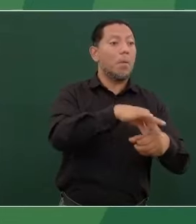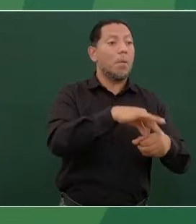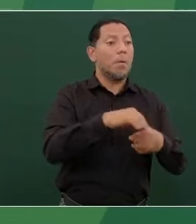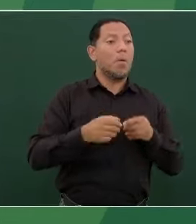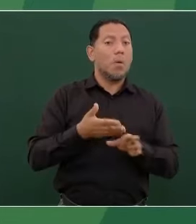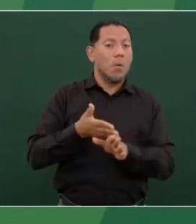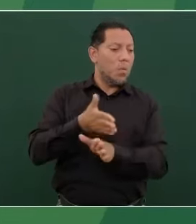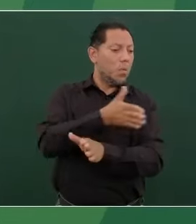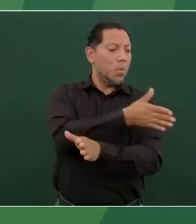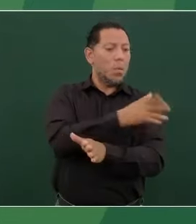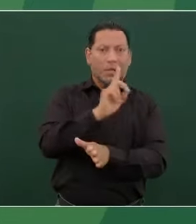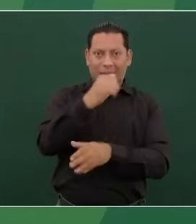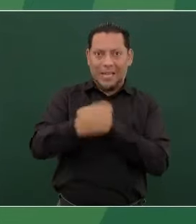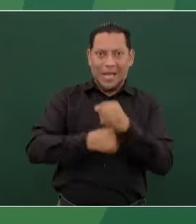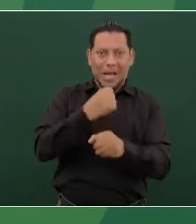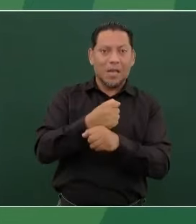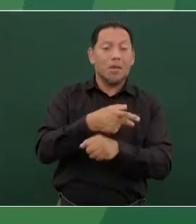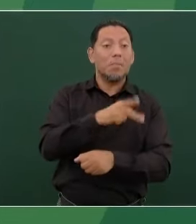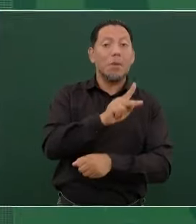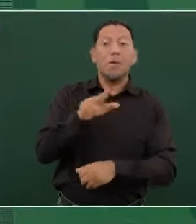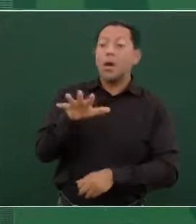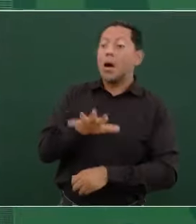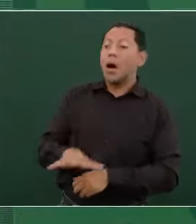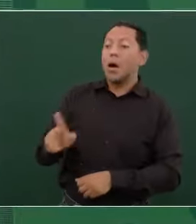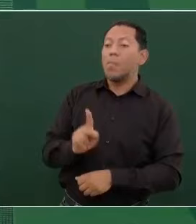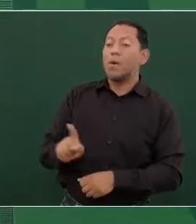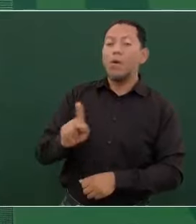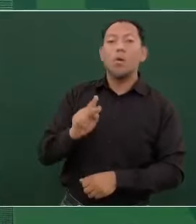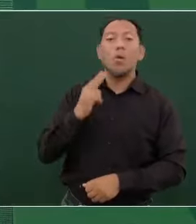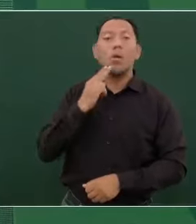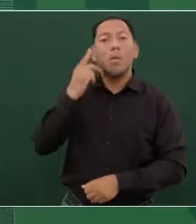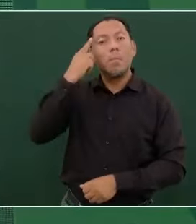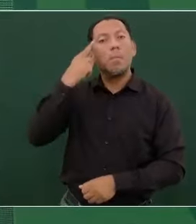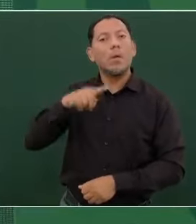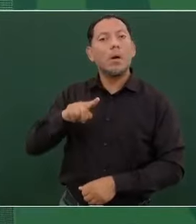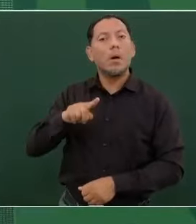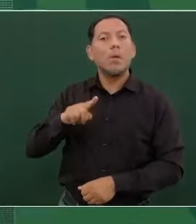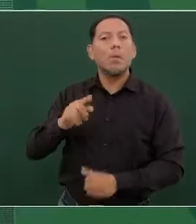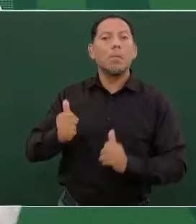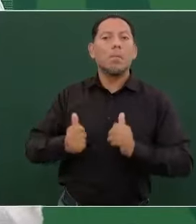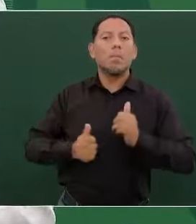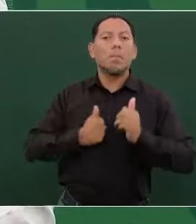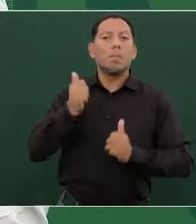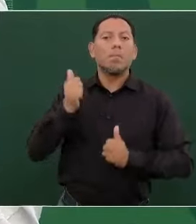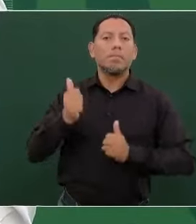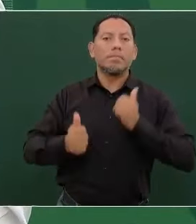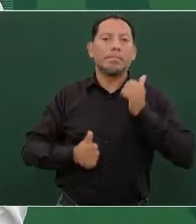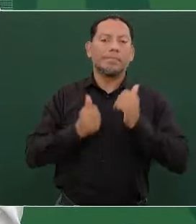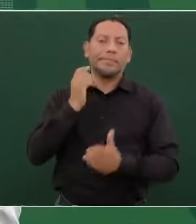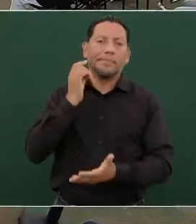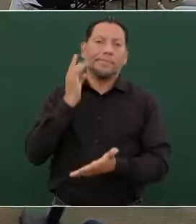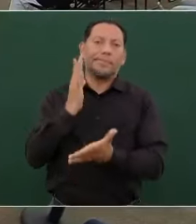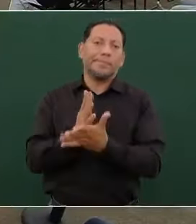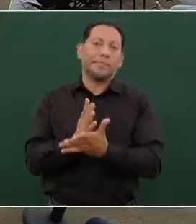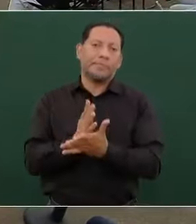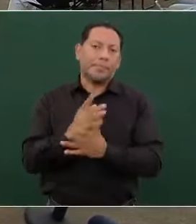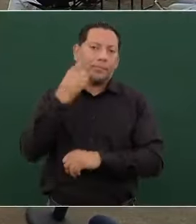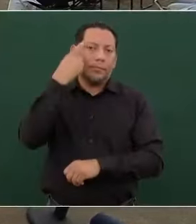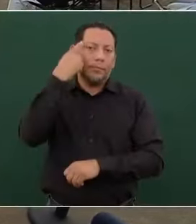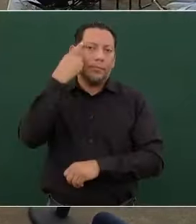utilizaban al pueblo para legitimar esos